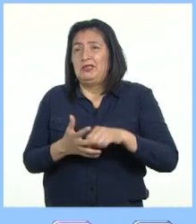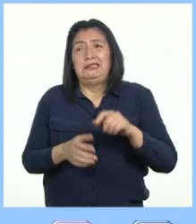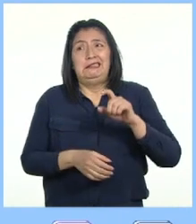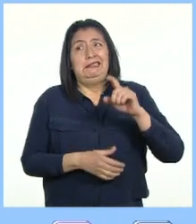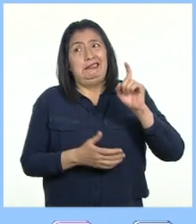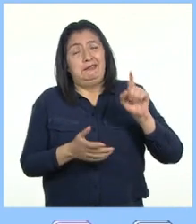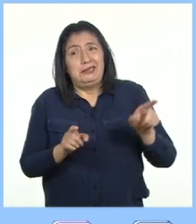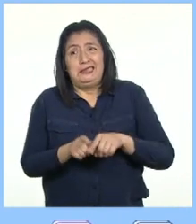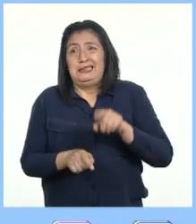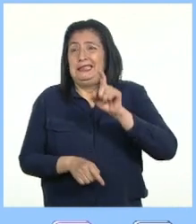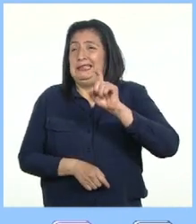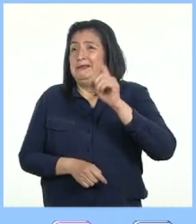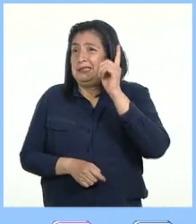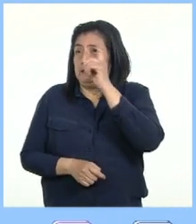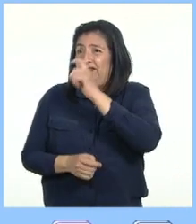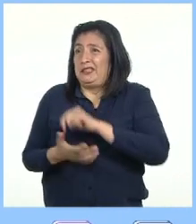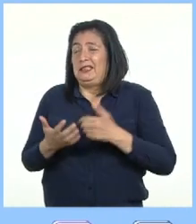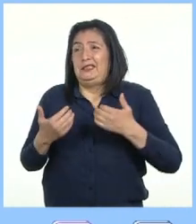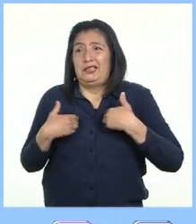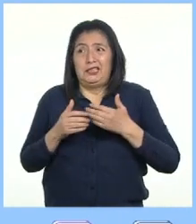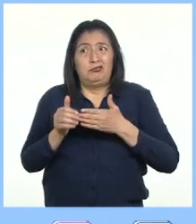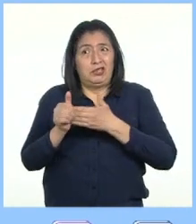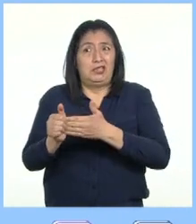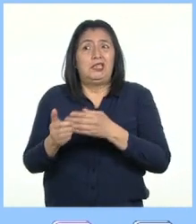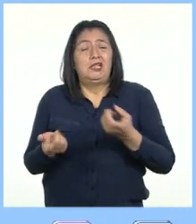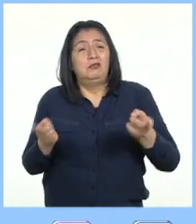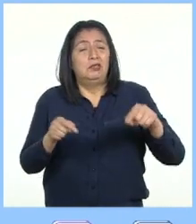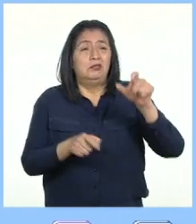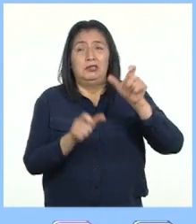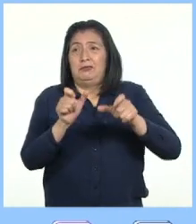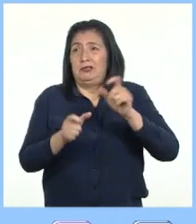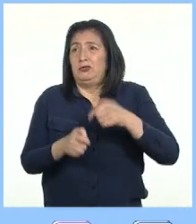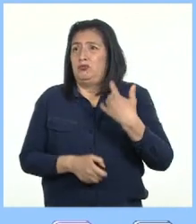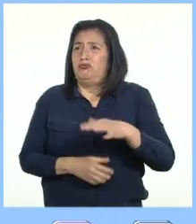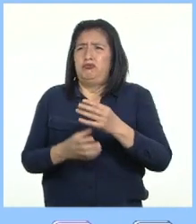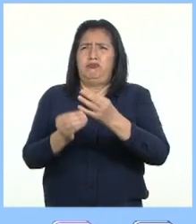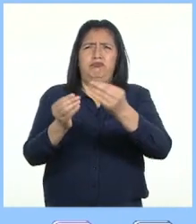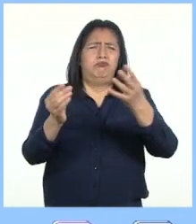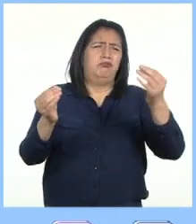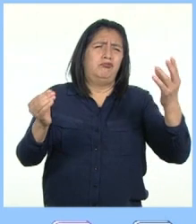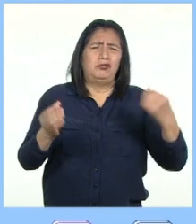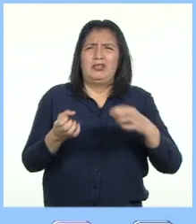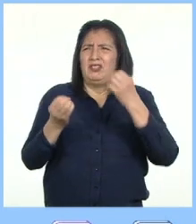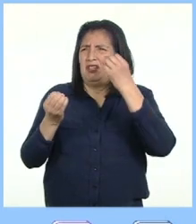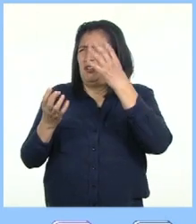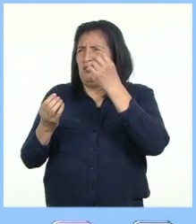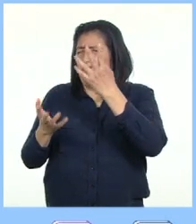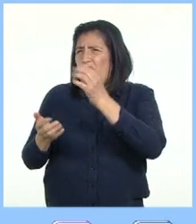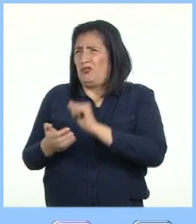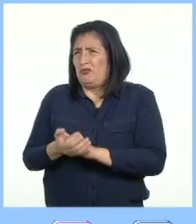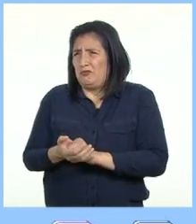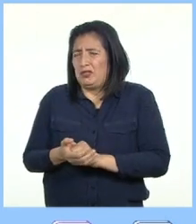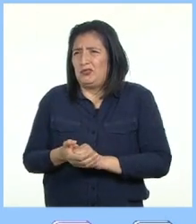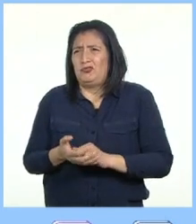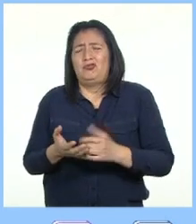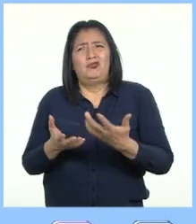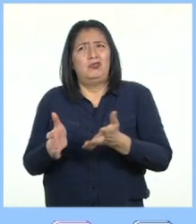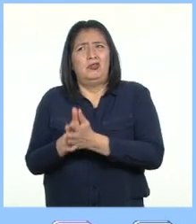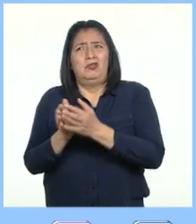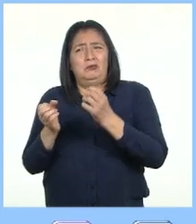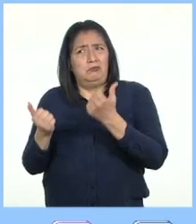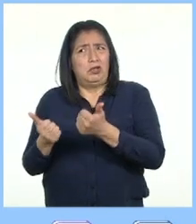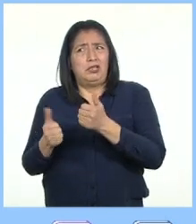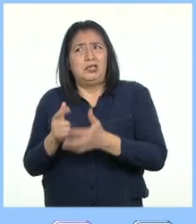confiable cuando la gente lo necesita Existe una gran demanda de información oportuna y confiable sobre el COVID-19